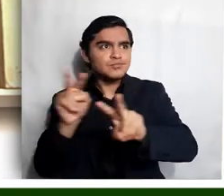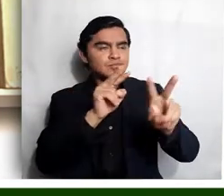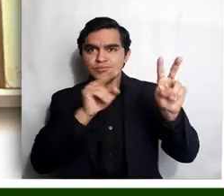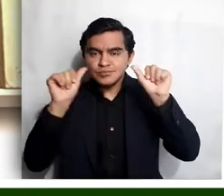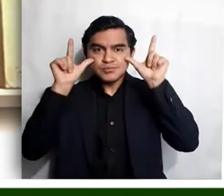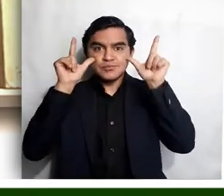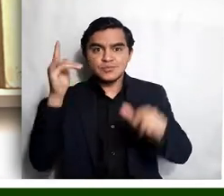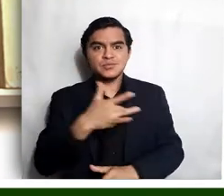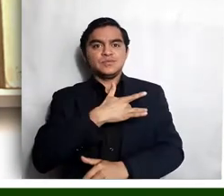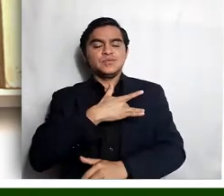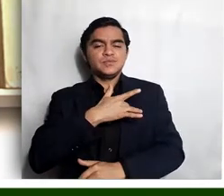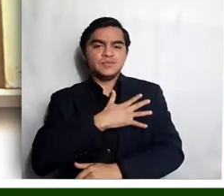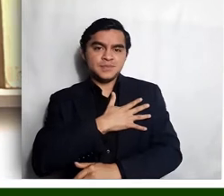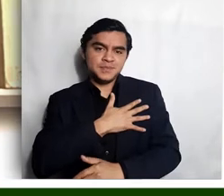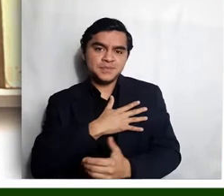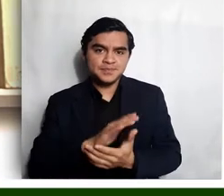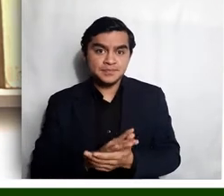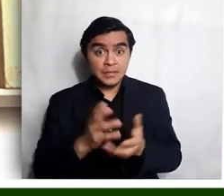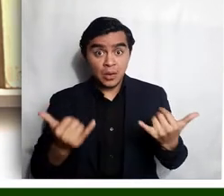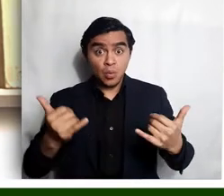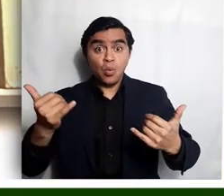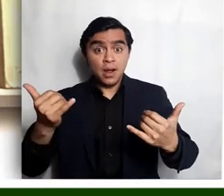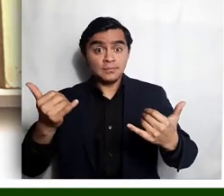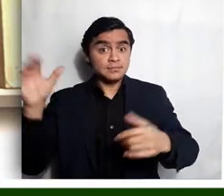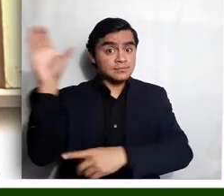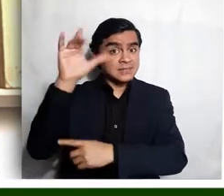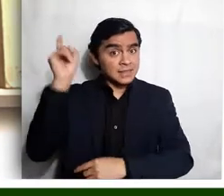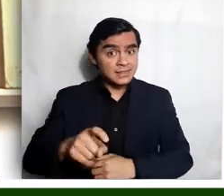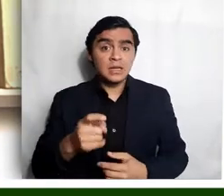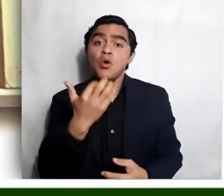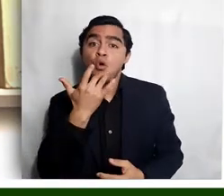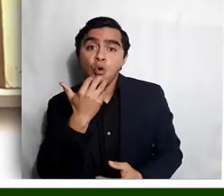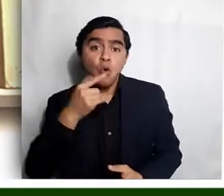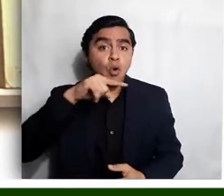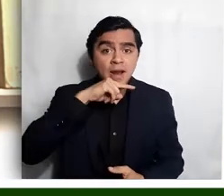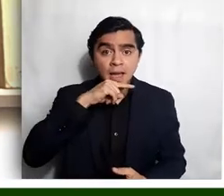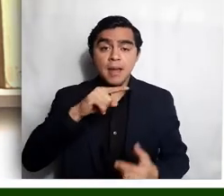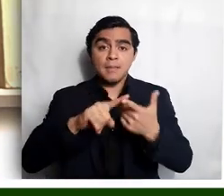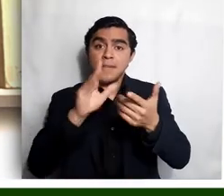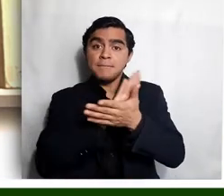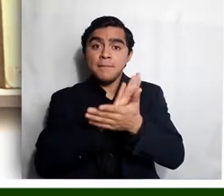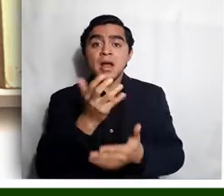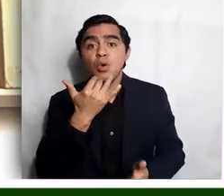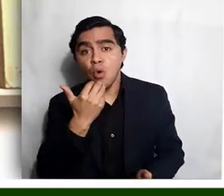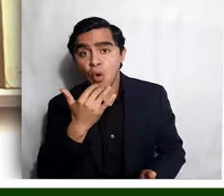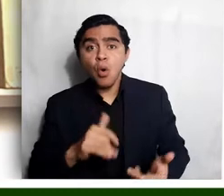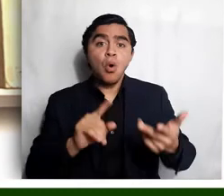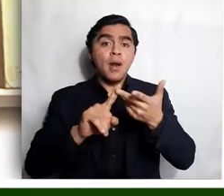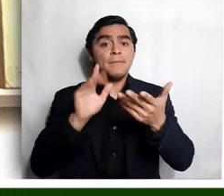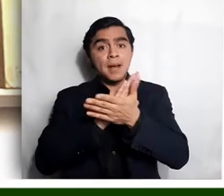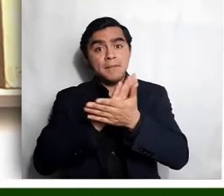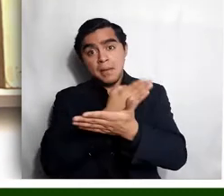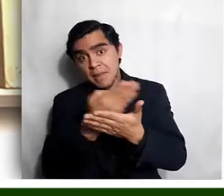conmovernos. Para este taller vos vamos a necesitar colores, papel de colores, hojas blancas,